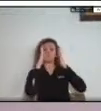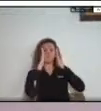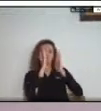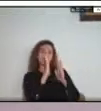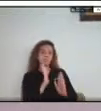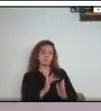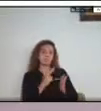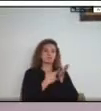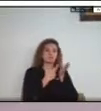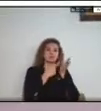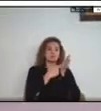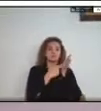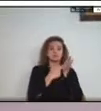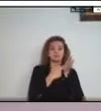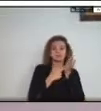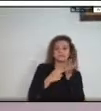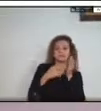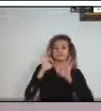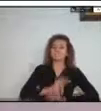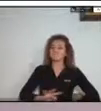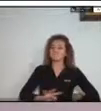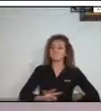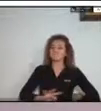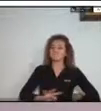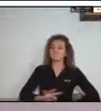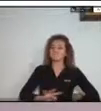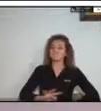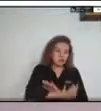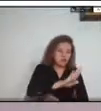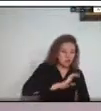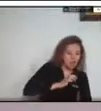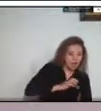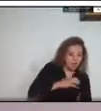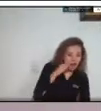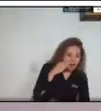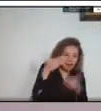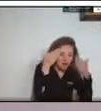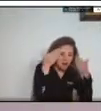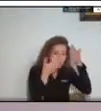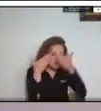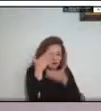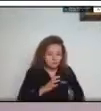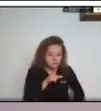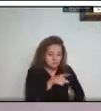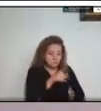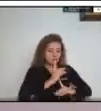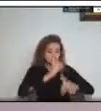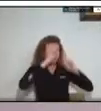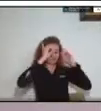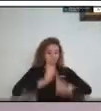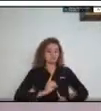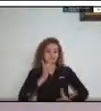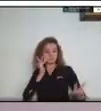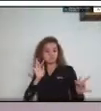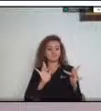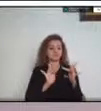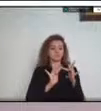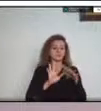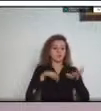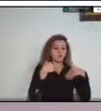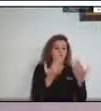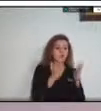fortalecer la caracterización de escenarios de riesgo y en este sentido tomar decisiones oportunas frente a las medidas de la respuesta y